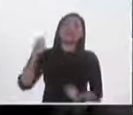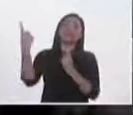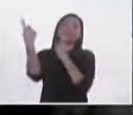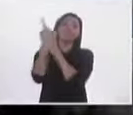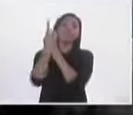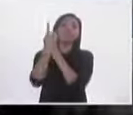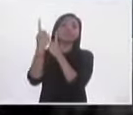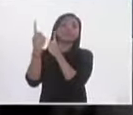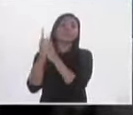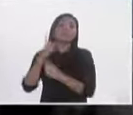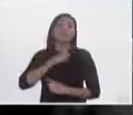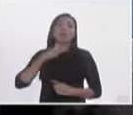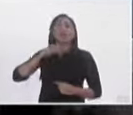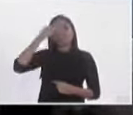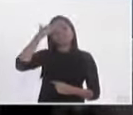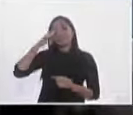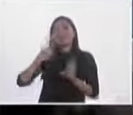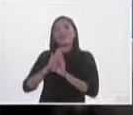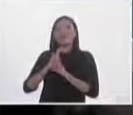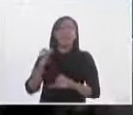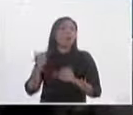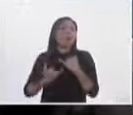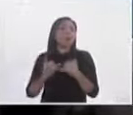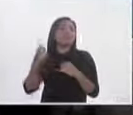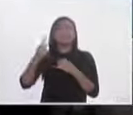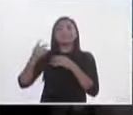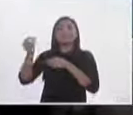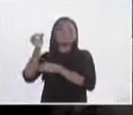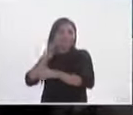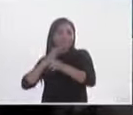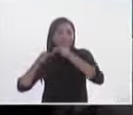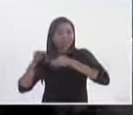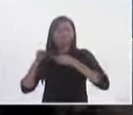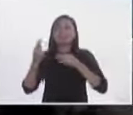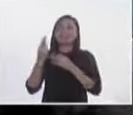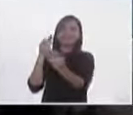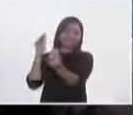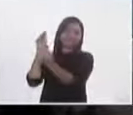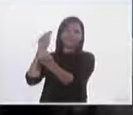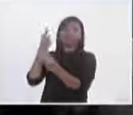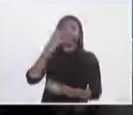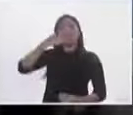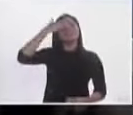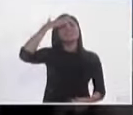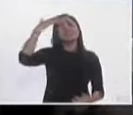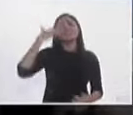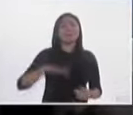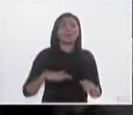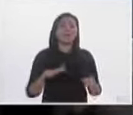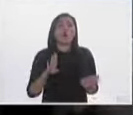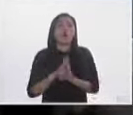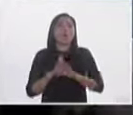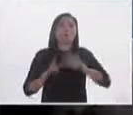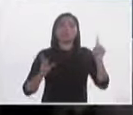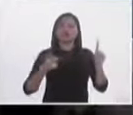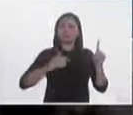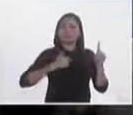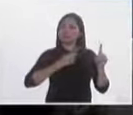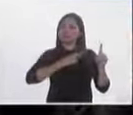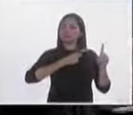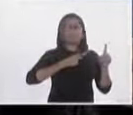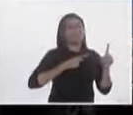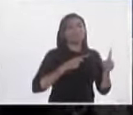tiene que aprender a jugar con las reglas de la política. Los independientes o los no independientes o los dependientes, si quieren verlo de la dicotomía esta,